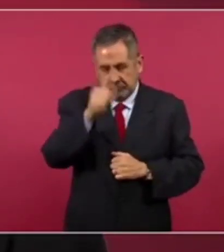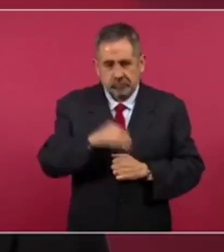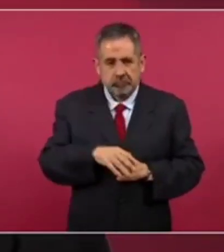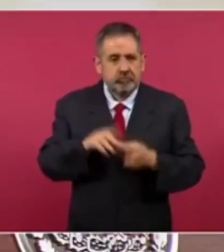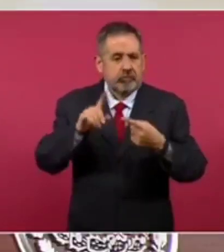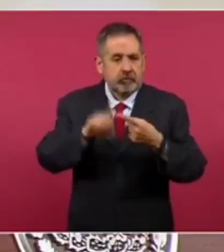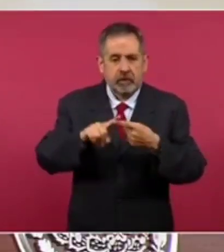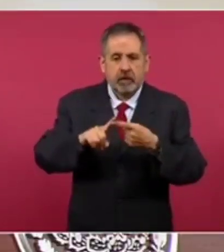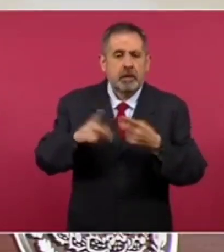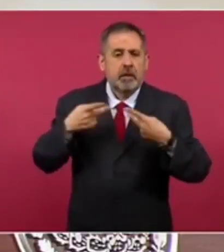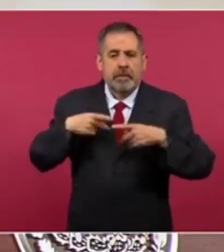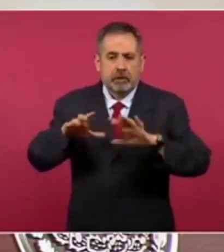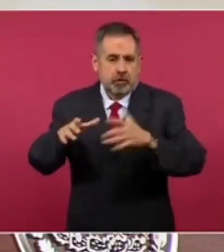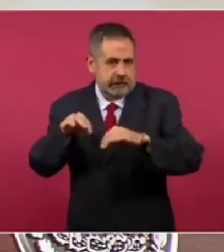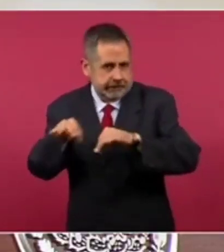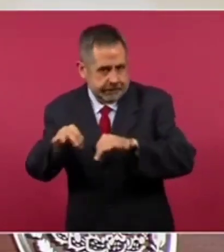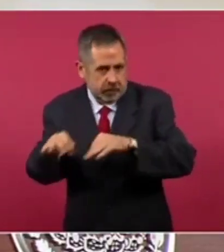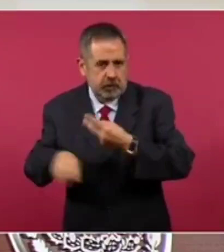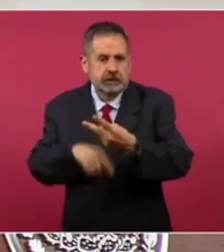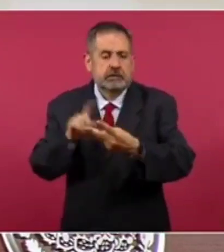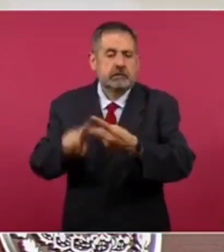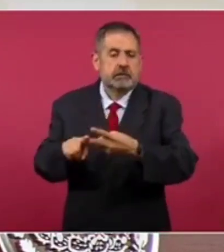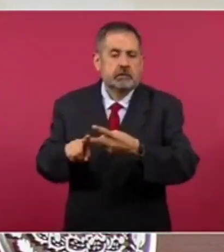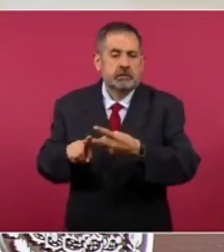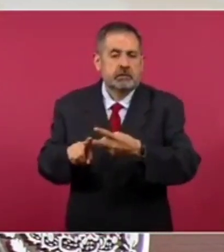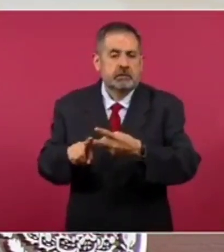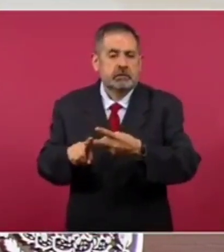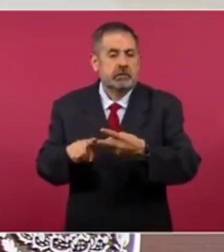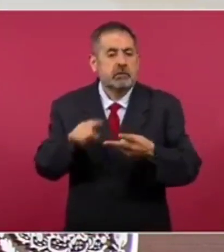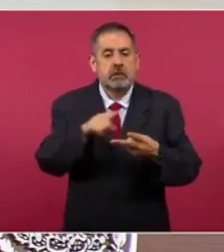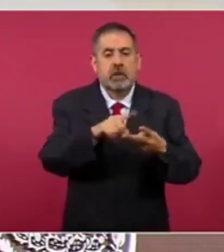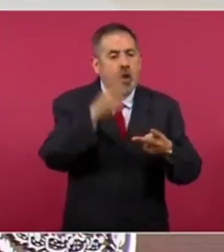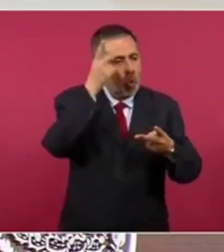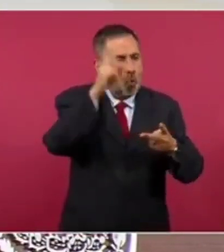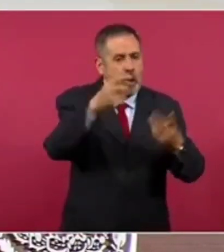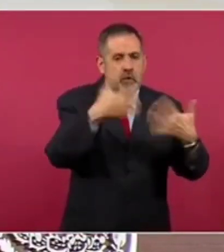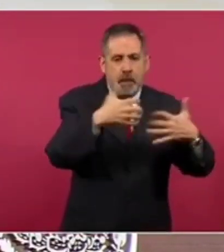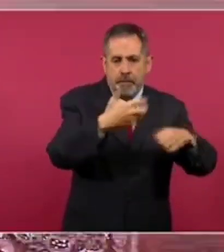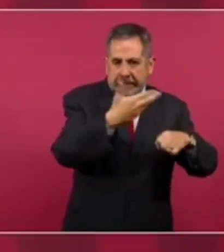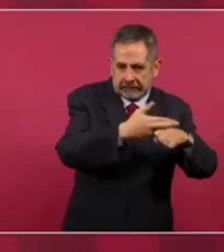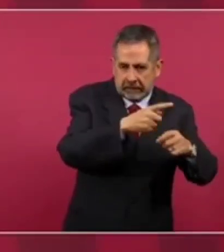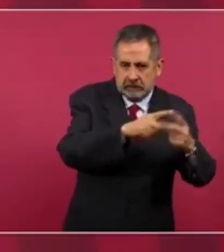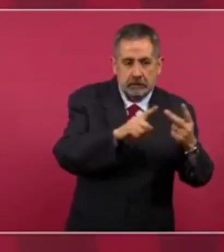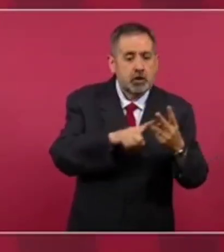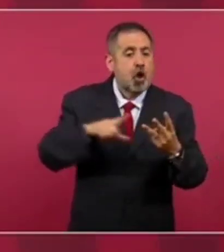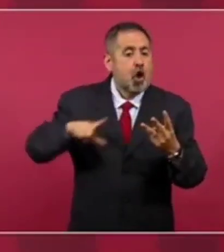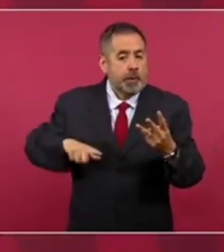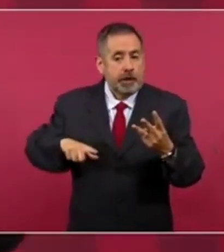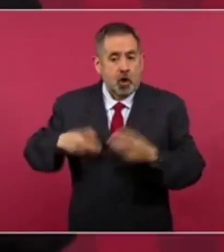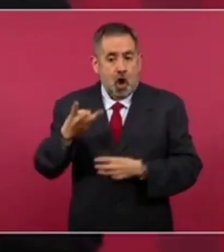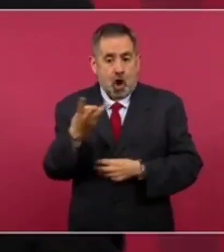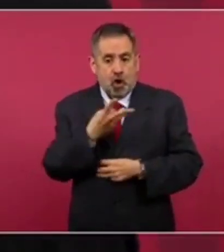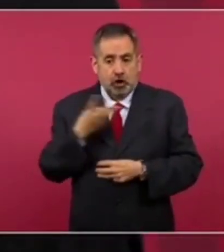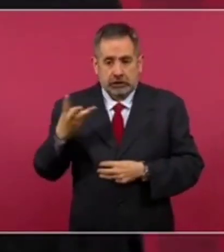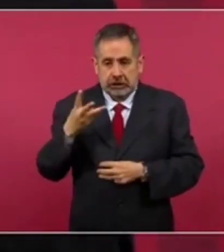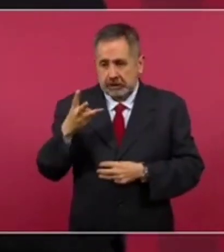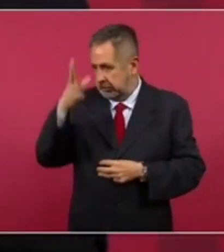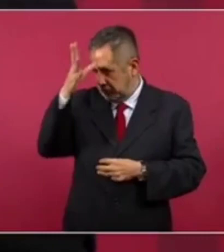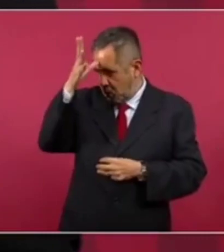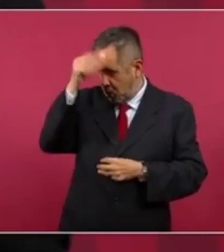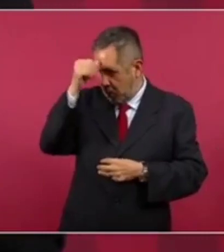sector obrero, sector empresarial y gobierno coinciden